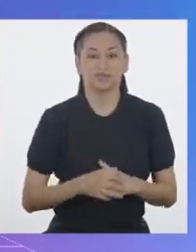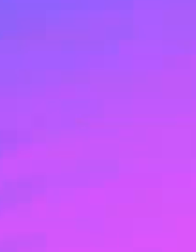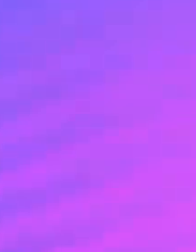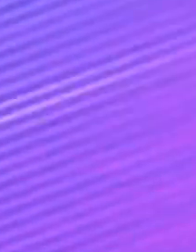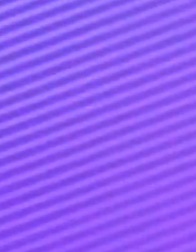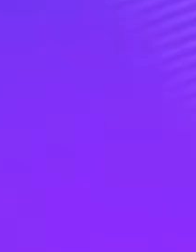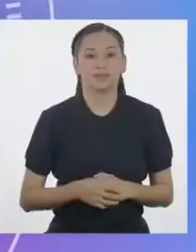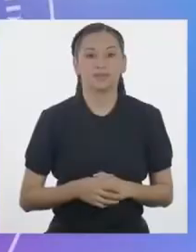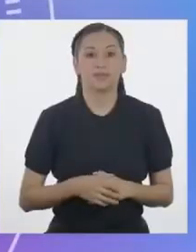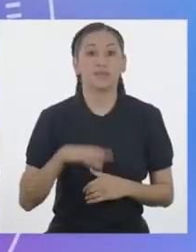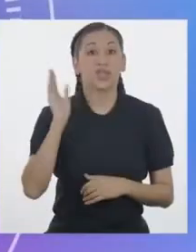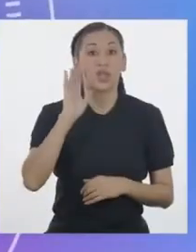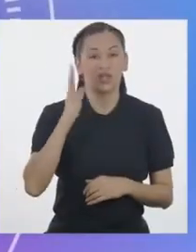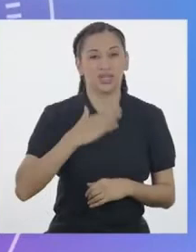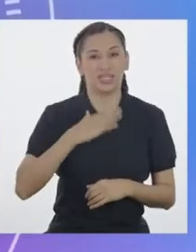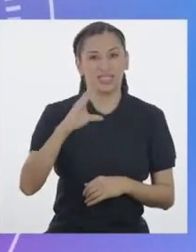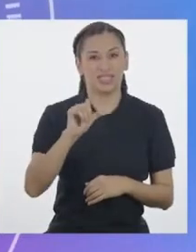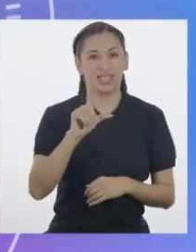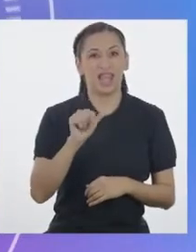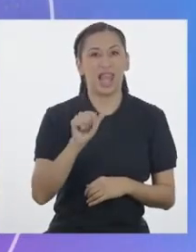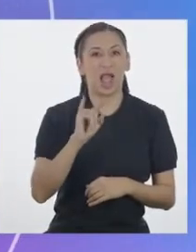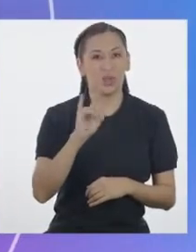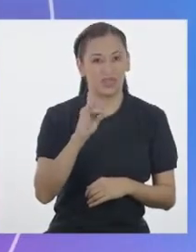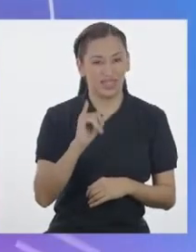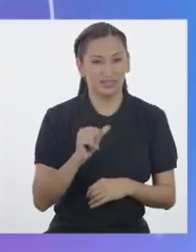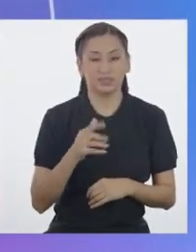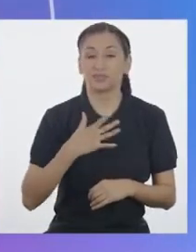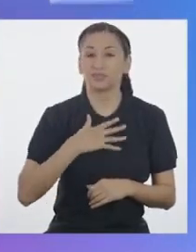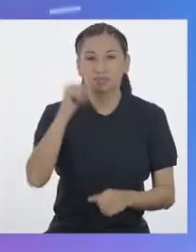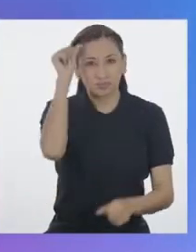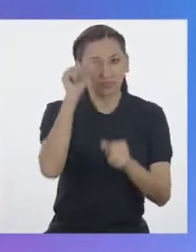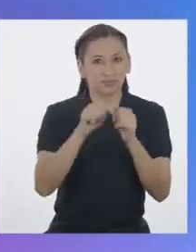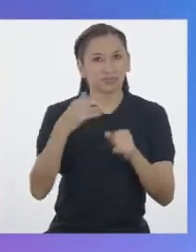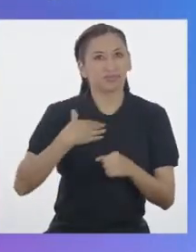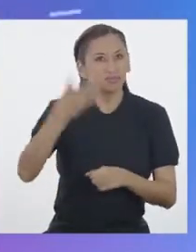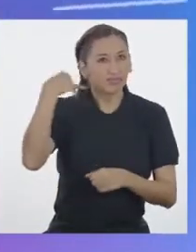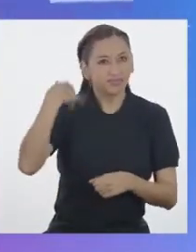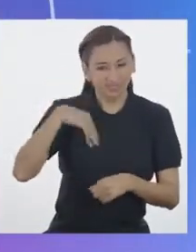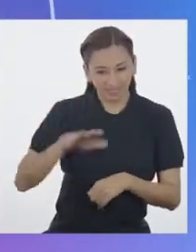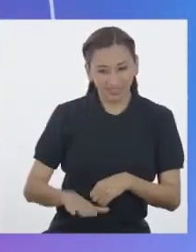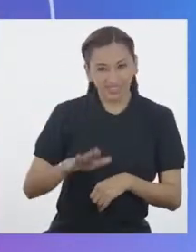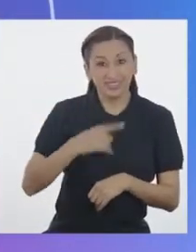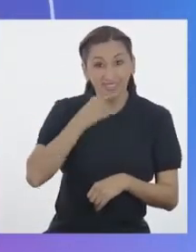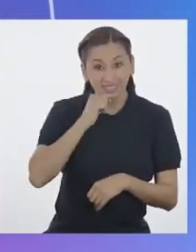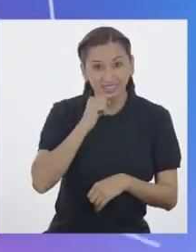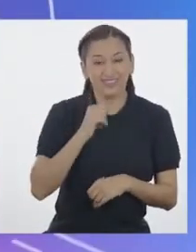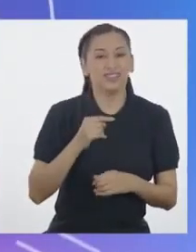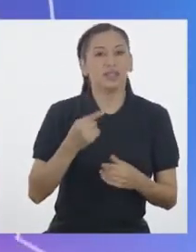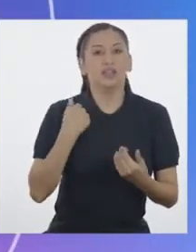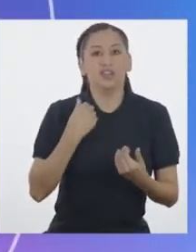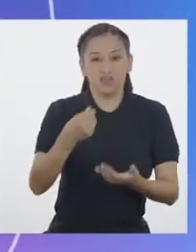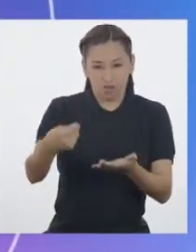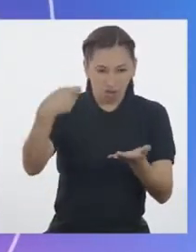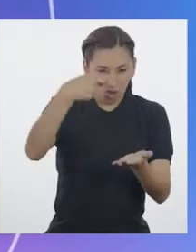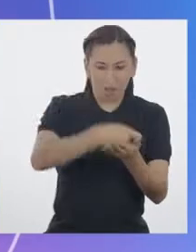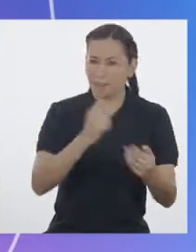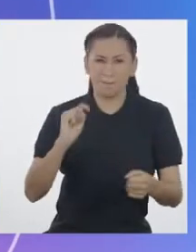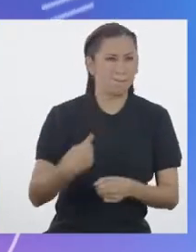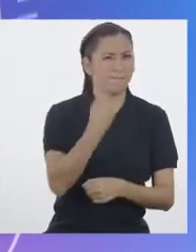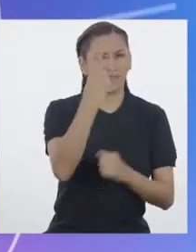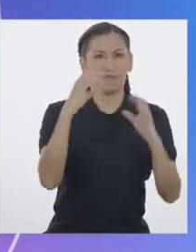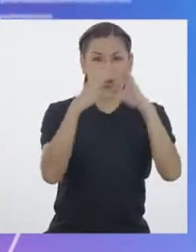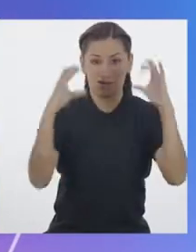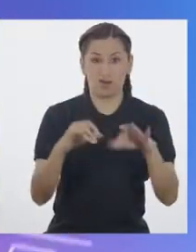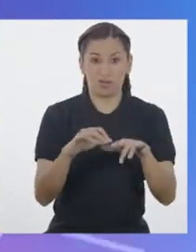Rocío Hola, soy Claudia Recuerdo que cuando era niña me compraron mi primera computadora Antes,